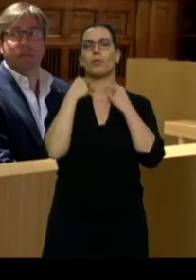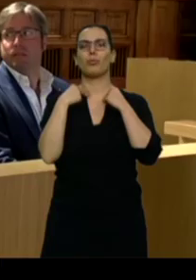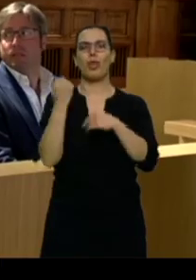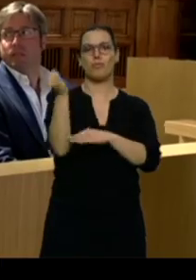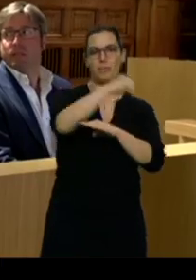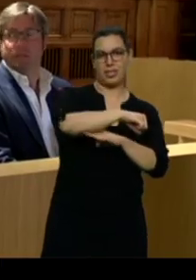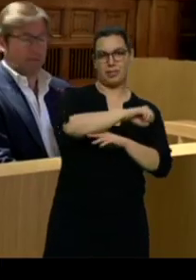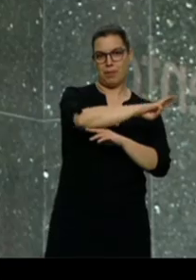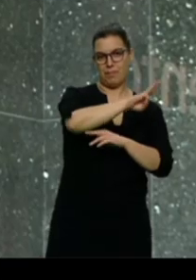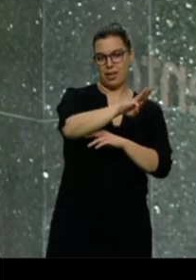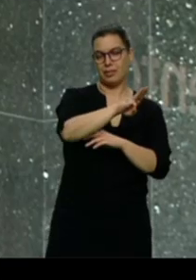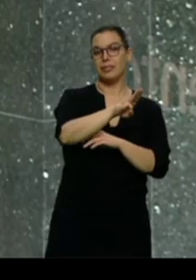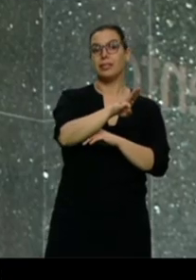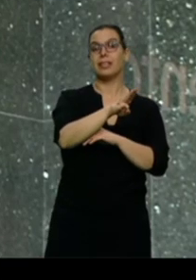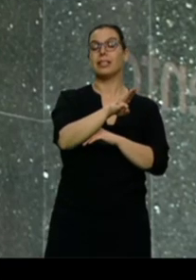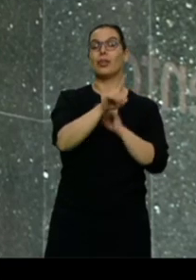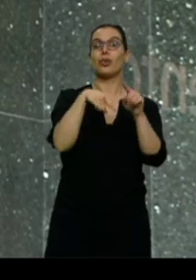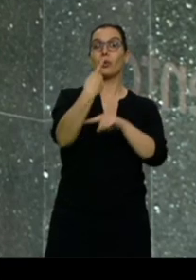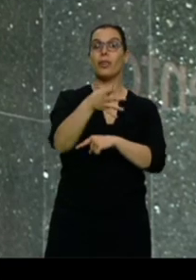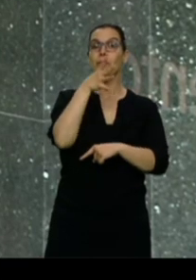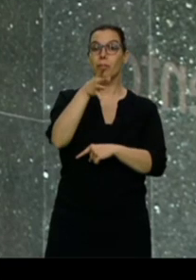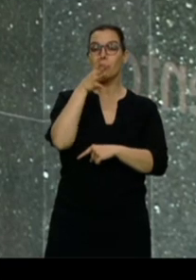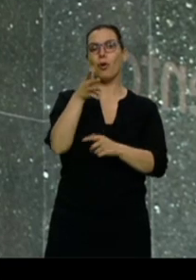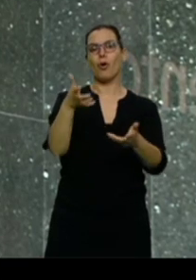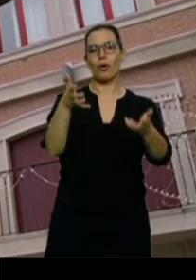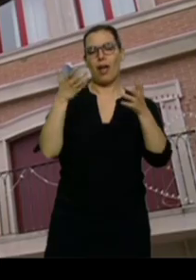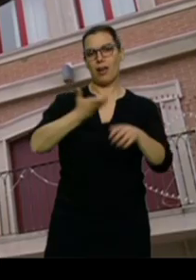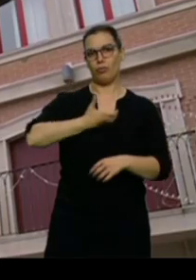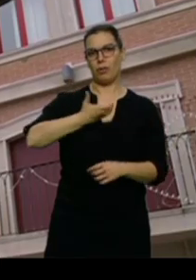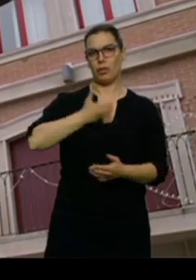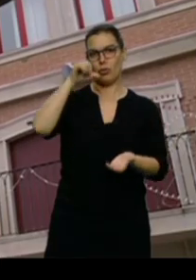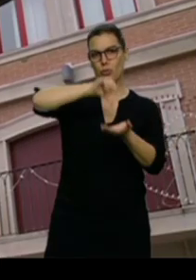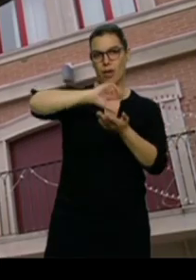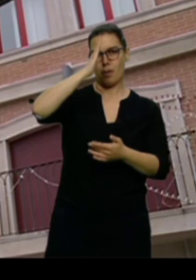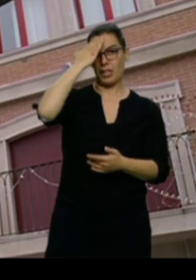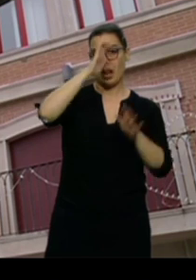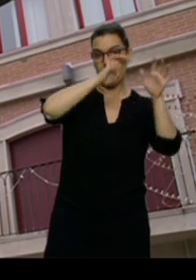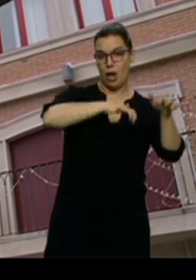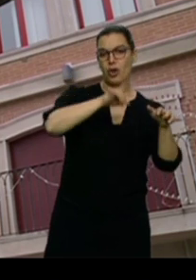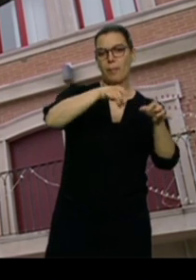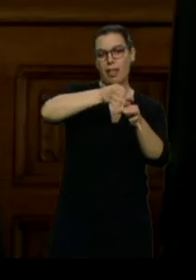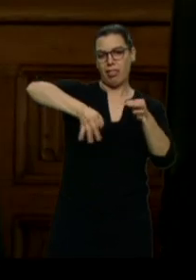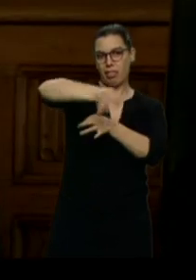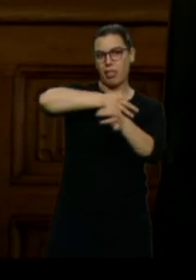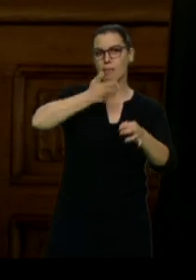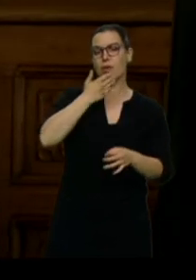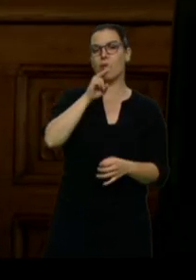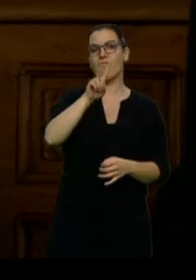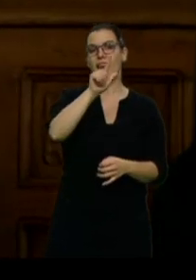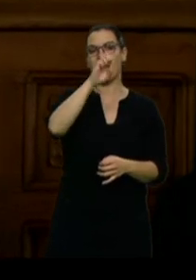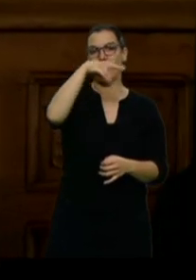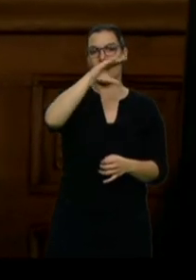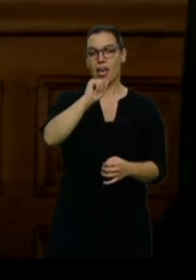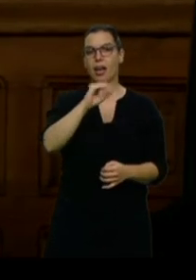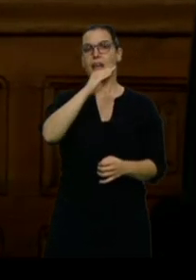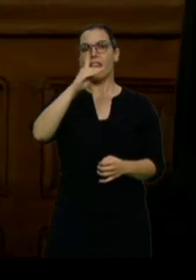Popular, mayor consecuencia de su victoria en el Ayuntamiento de la Capital y en algunos pueblos del Alfoz, como Valencia de Don Juan, del que ha sido alcalde el propio